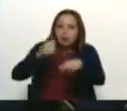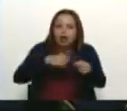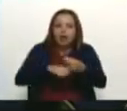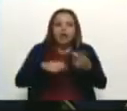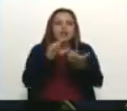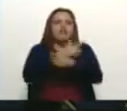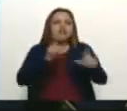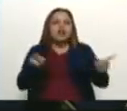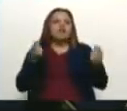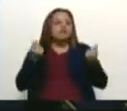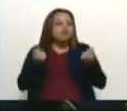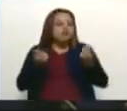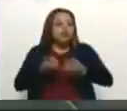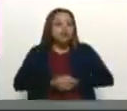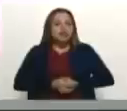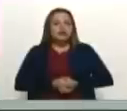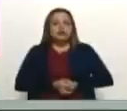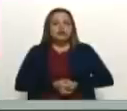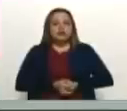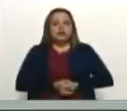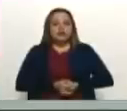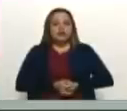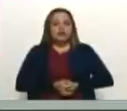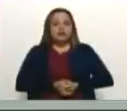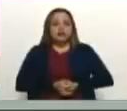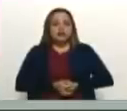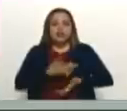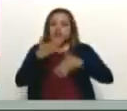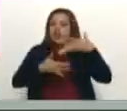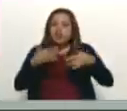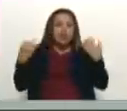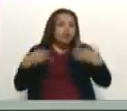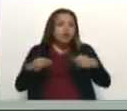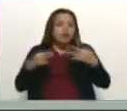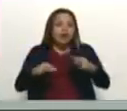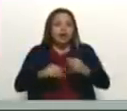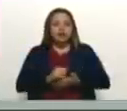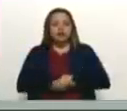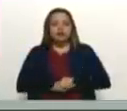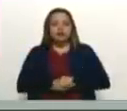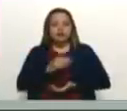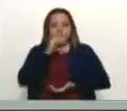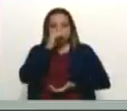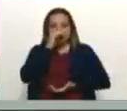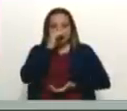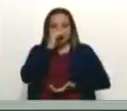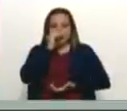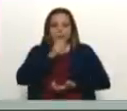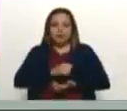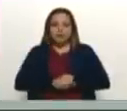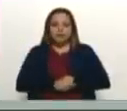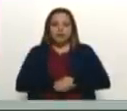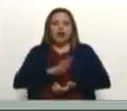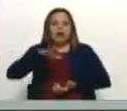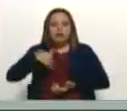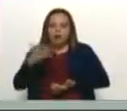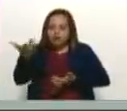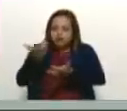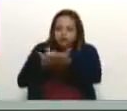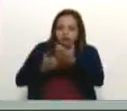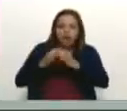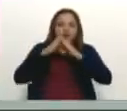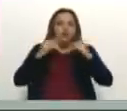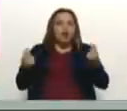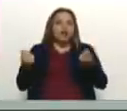financiera, la libertad económica. De su actividad normal, para poder recuperar todo lo que hay que